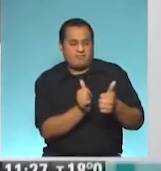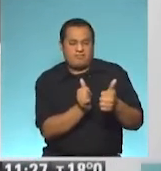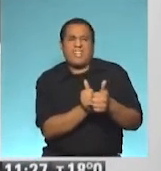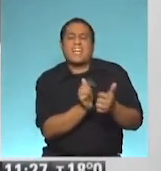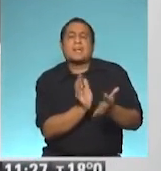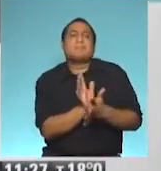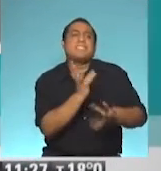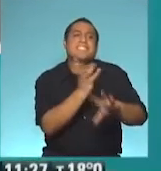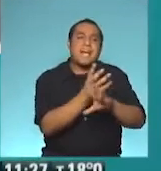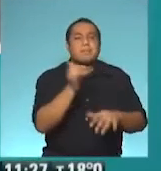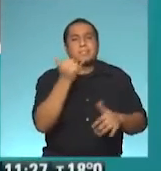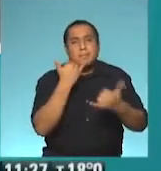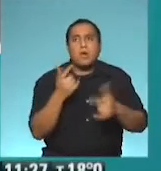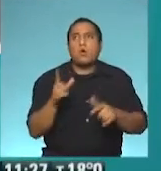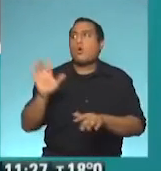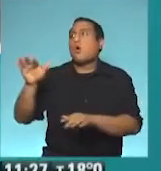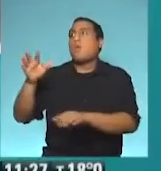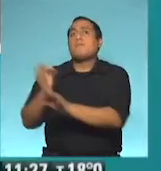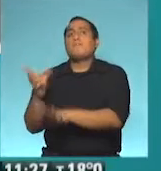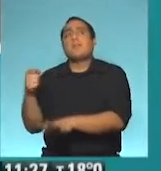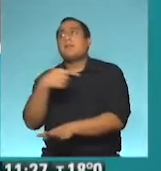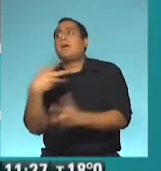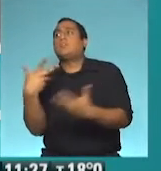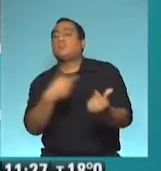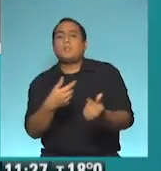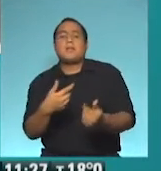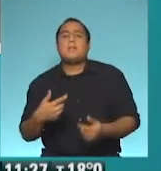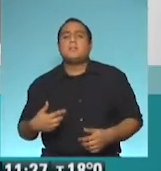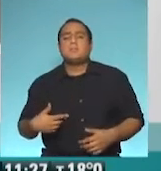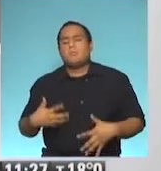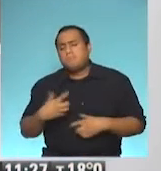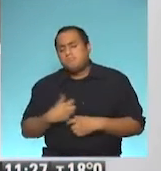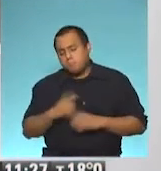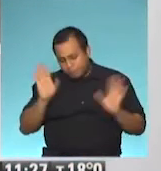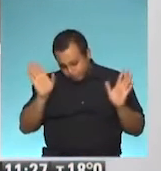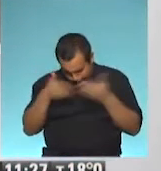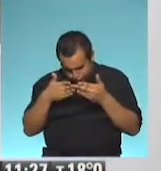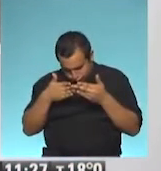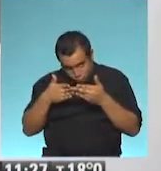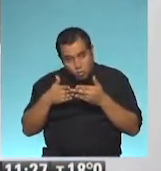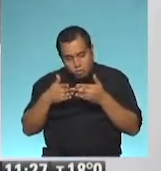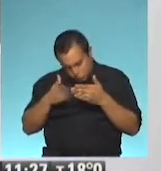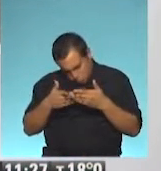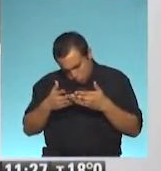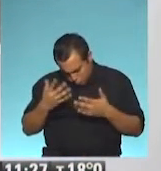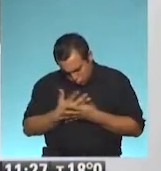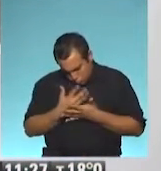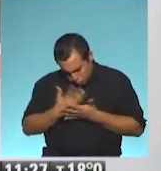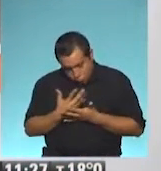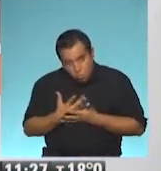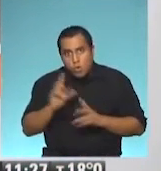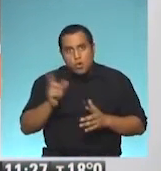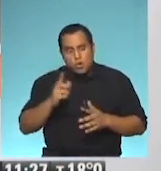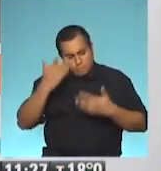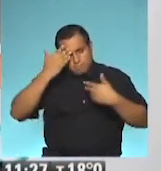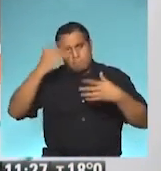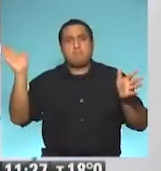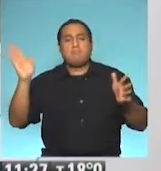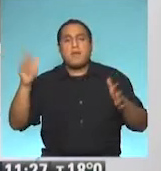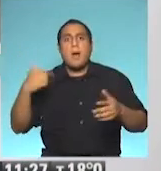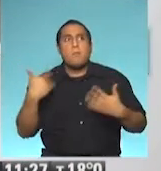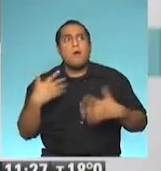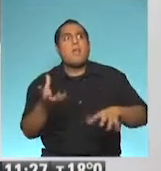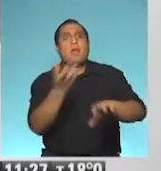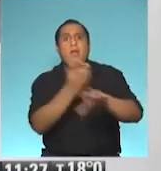intentarlo ya de por sí es una acción más que interesante, no quedarnos con la angustia, encerrados en ese dolor y hay herramientas que hoy nos permiten hacerlo, como la